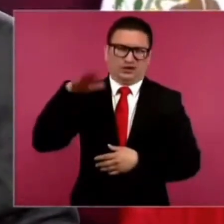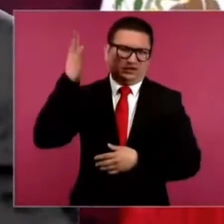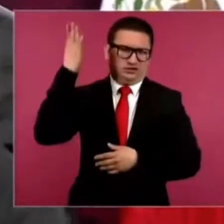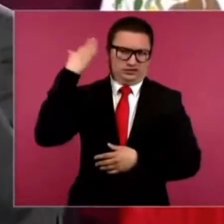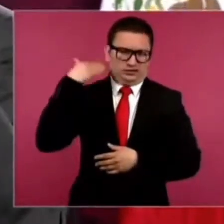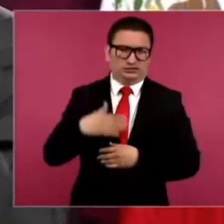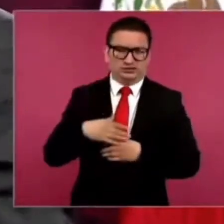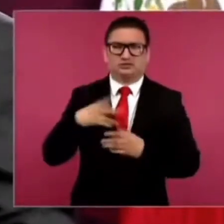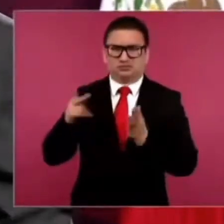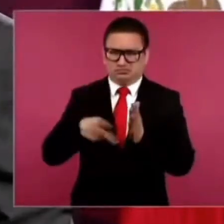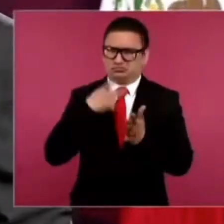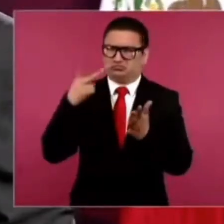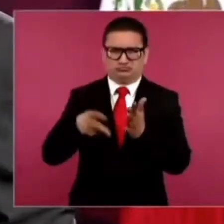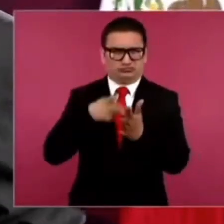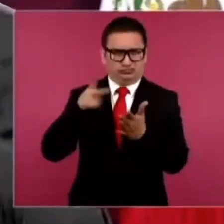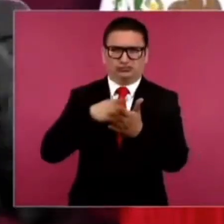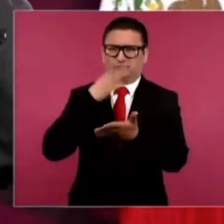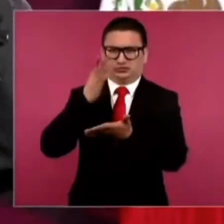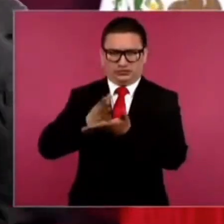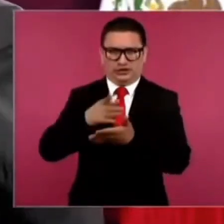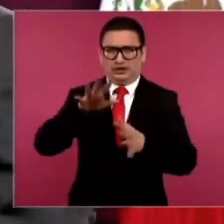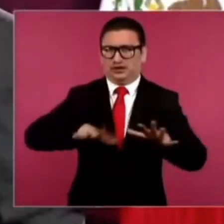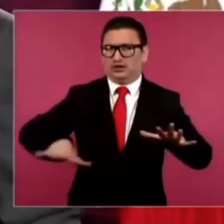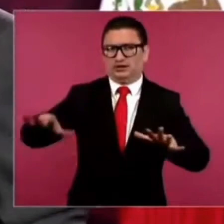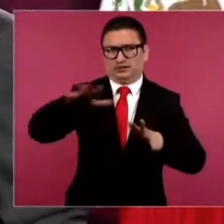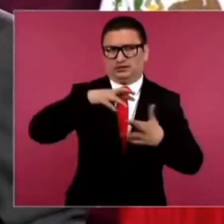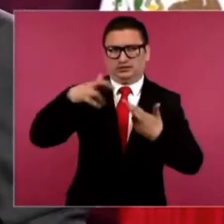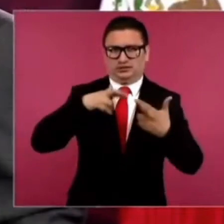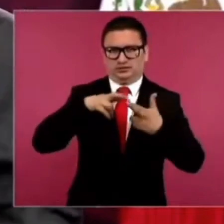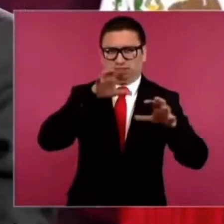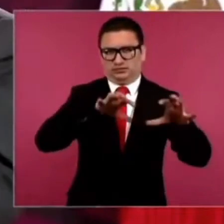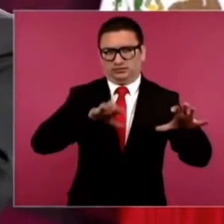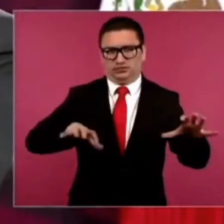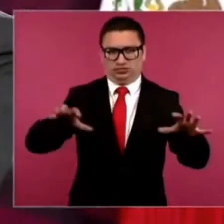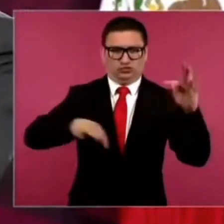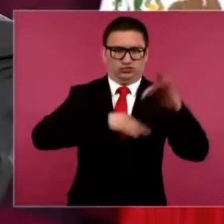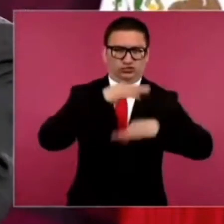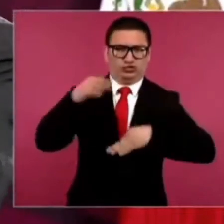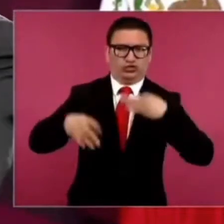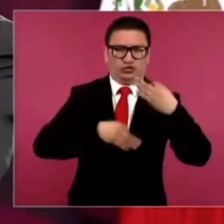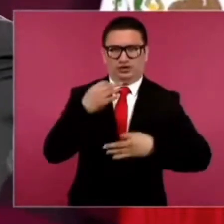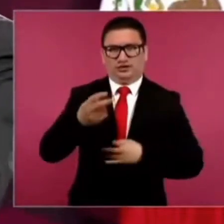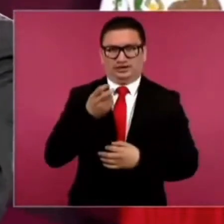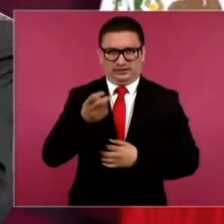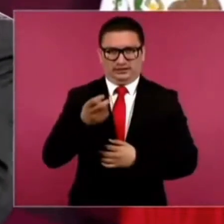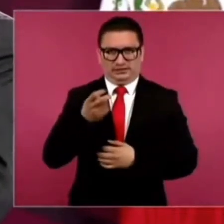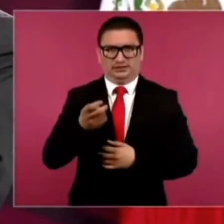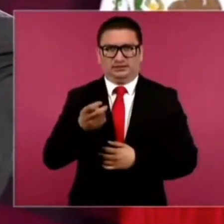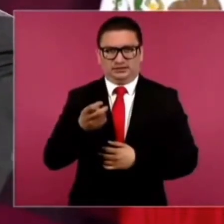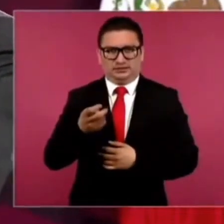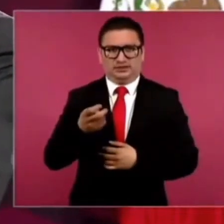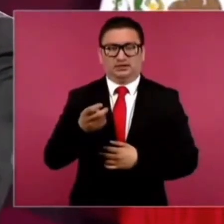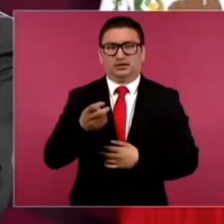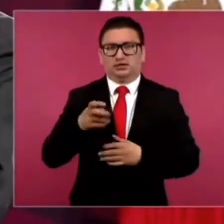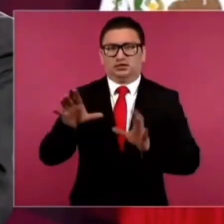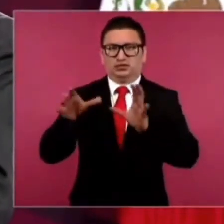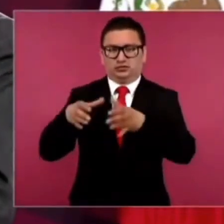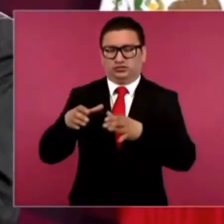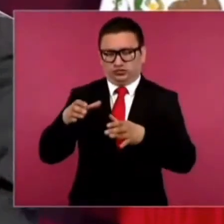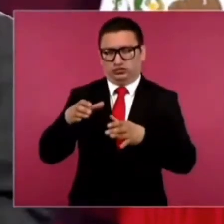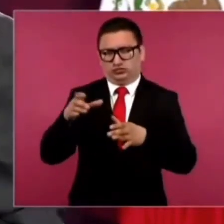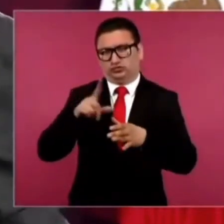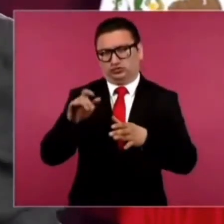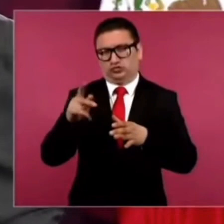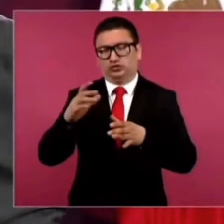antes y he ido varias veces a toda esa región, que es precisamente de Comunidades Oques.